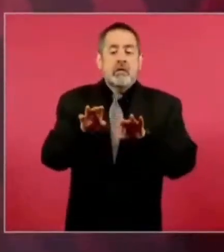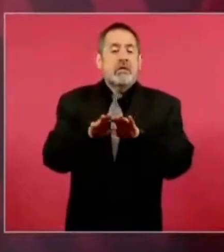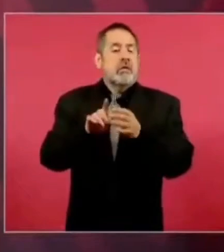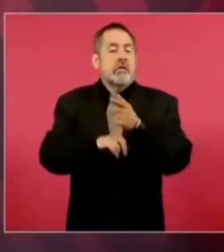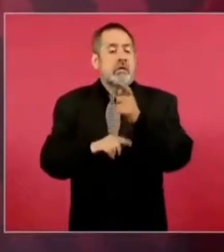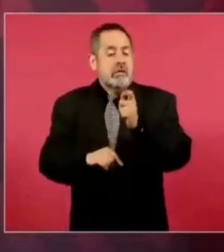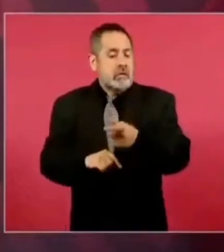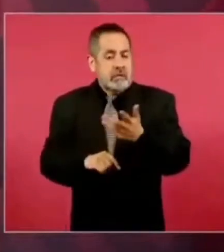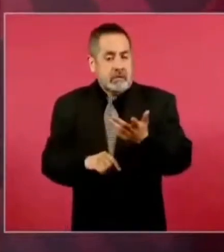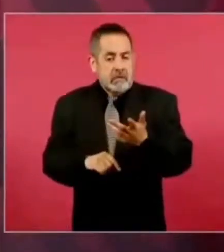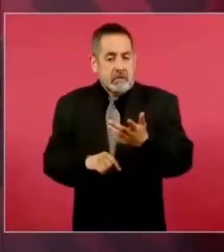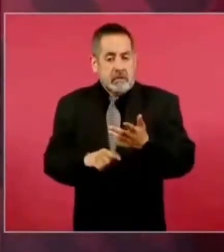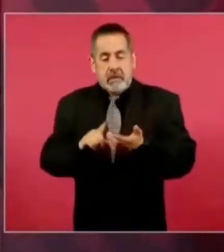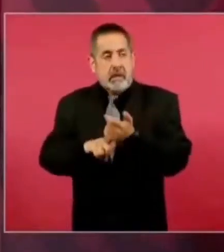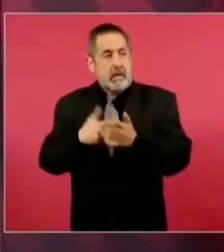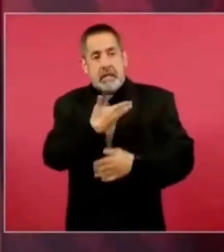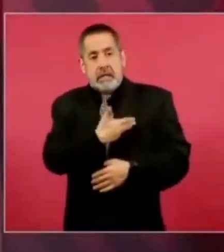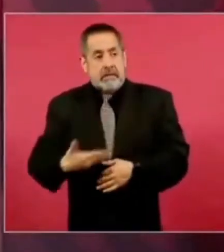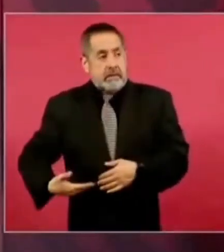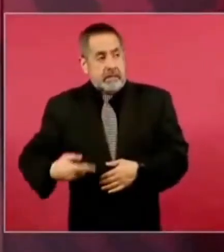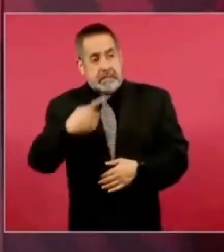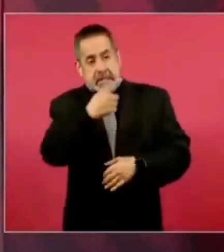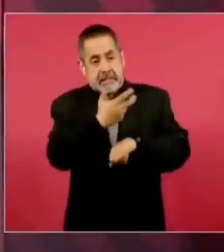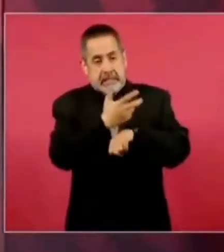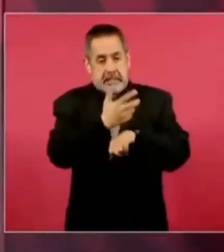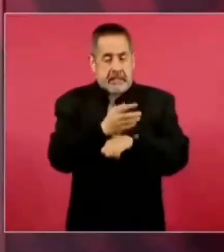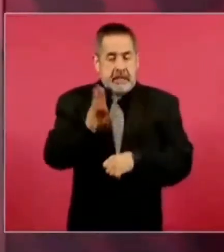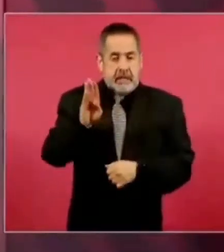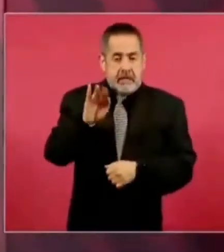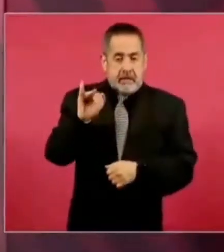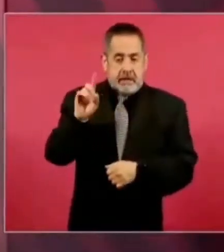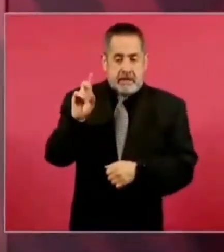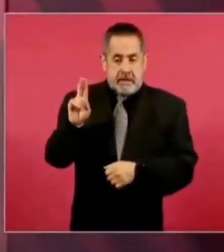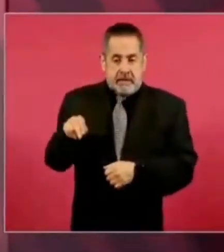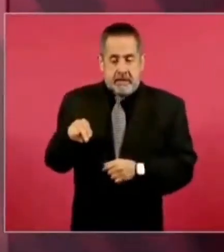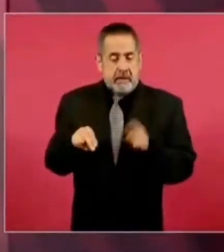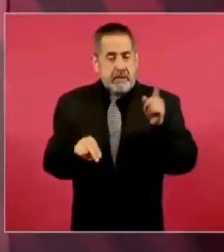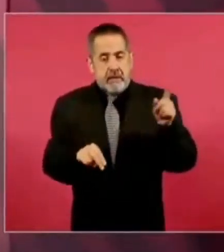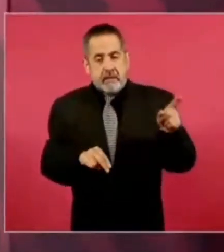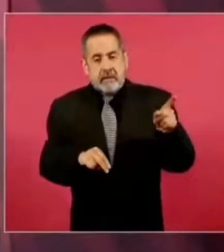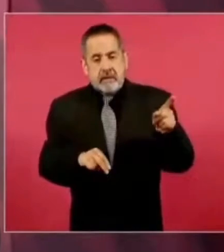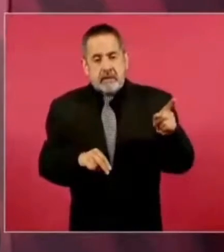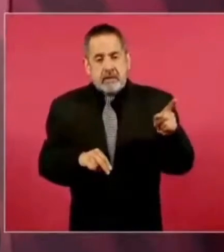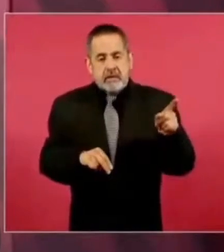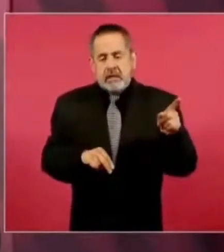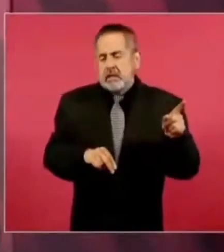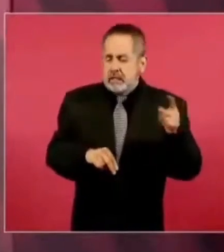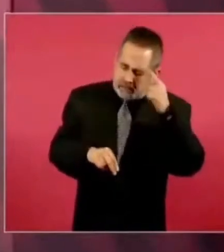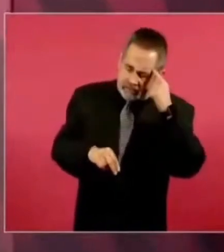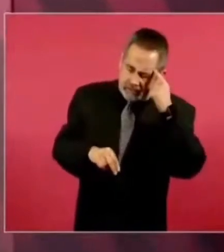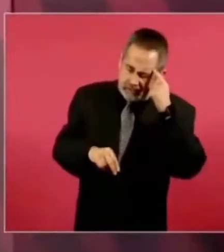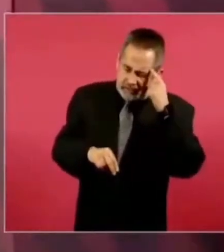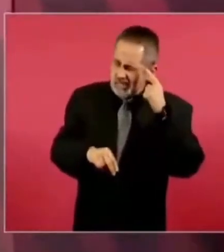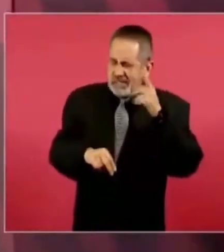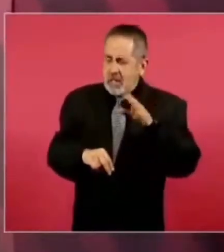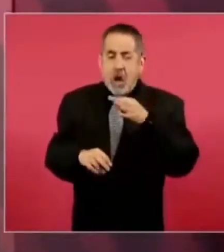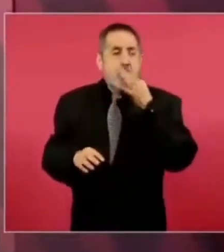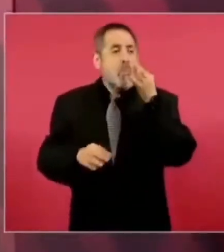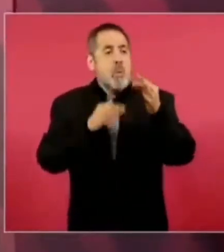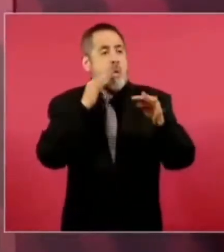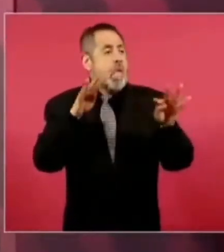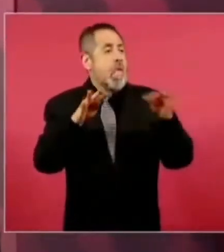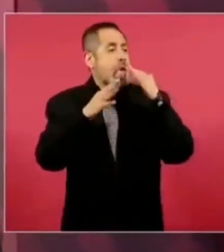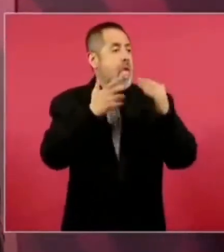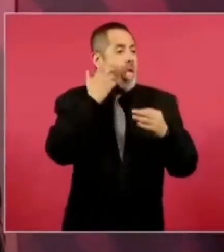el que el presidente Biden no haya apostado a la publicidad